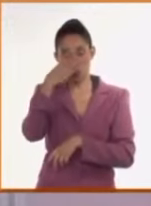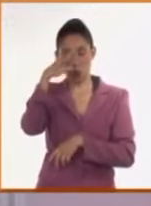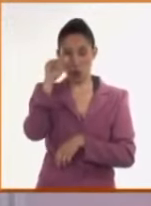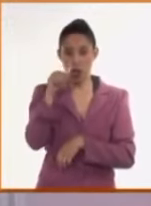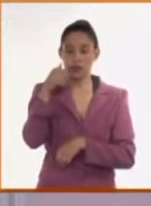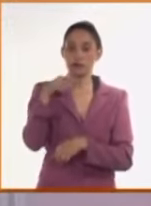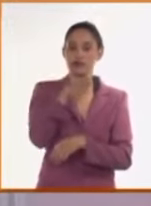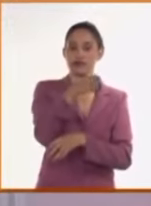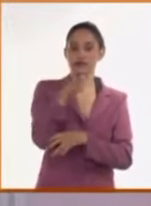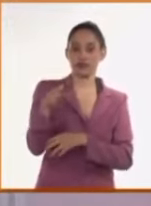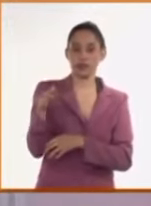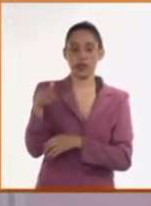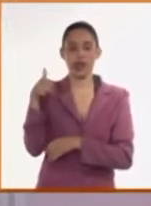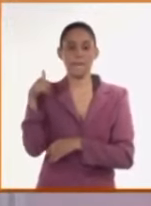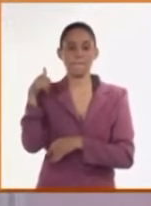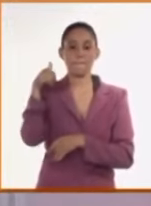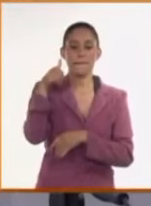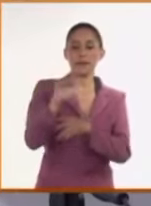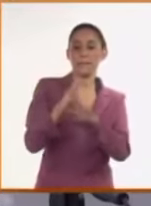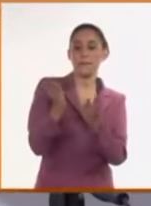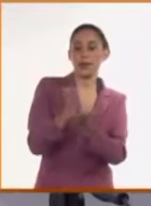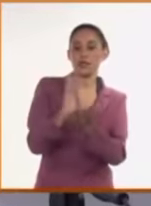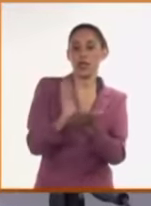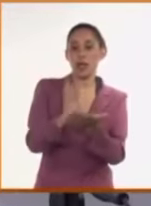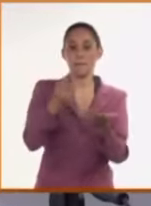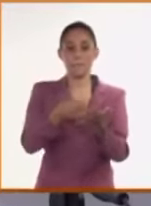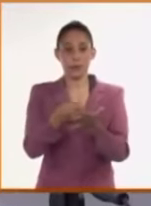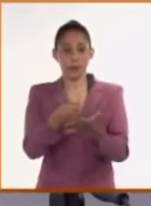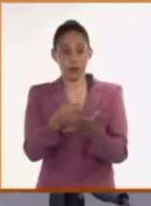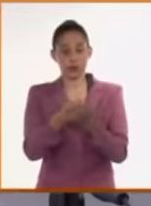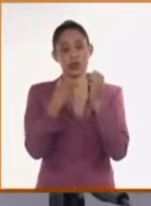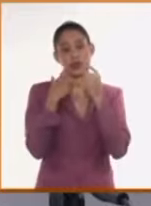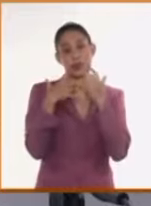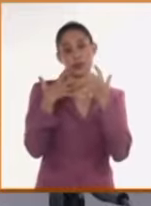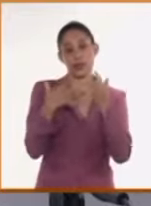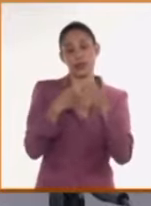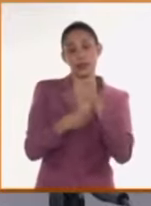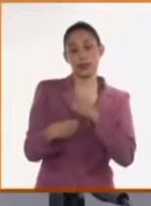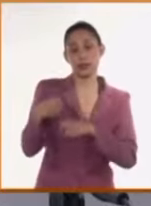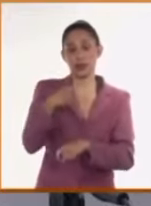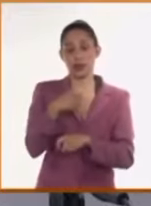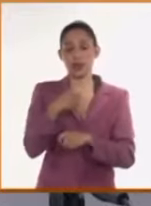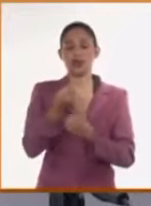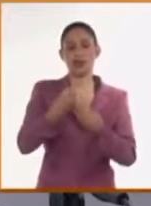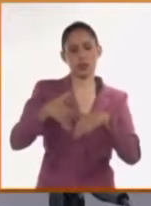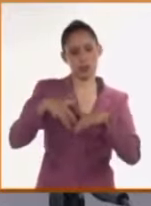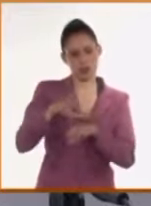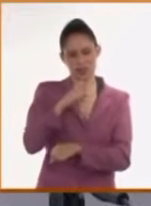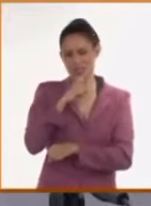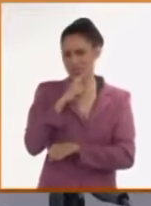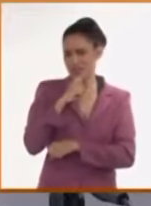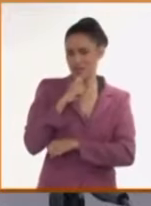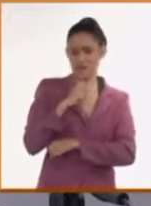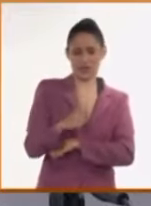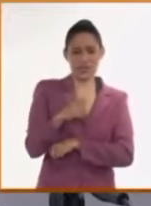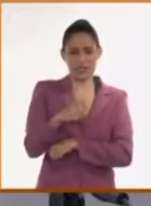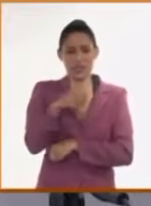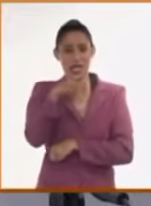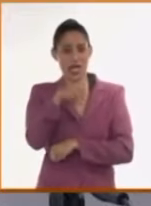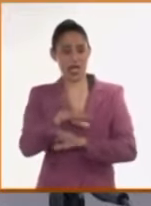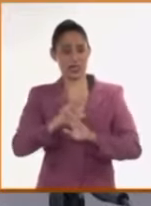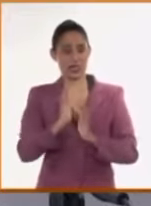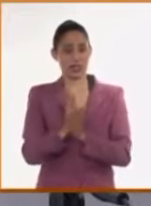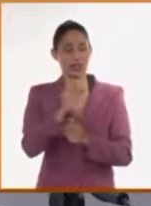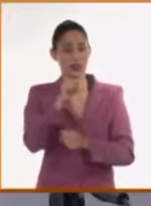allí con boletos aéreos, etcétera, a pesar de las dificultades que allí se produjeron y están